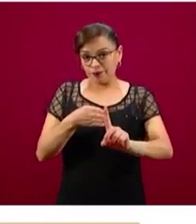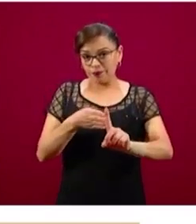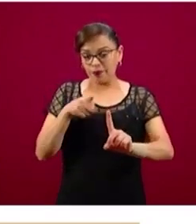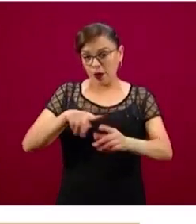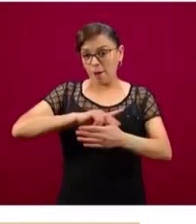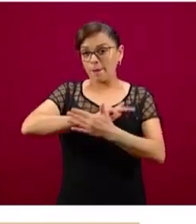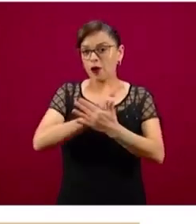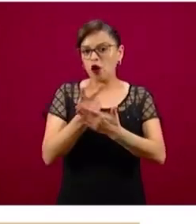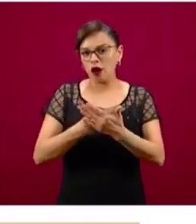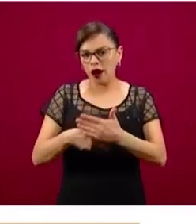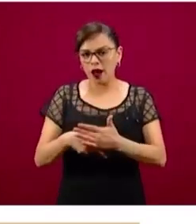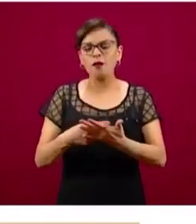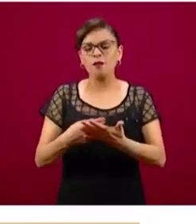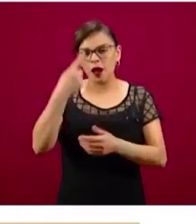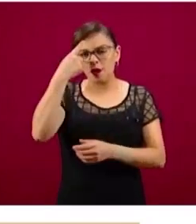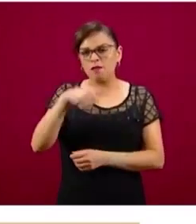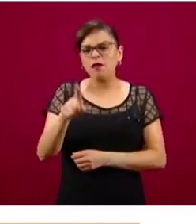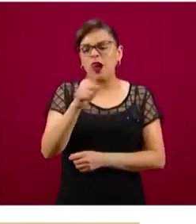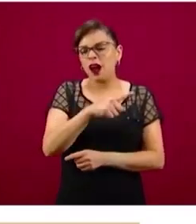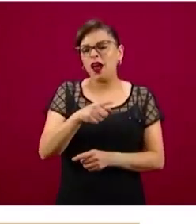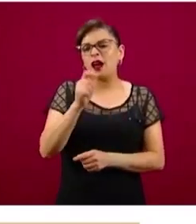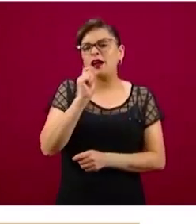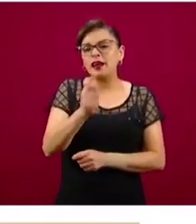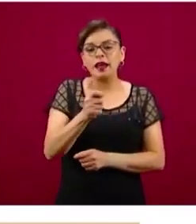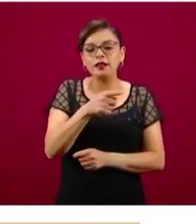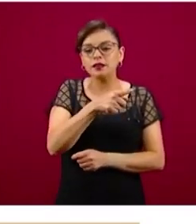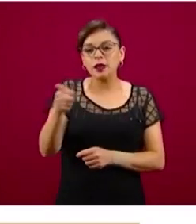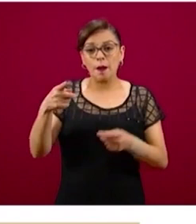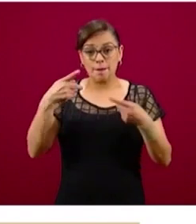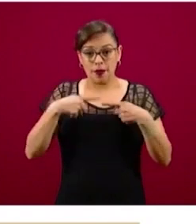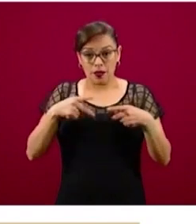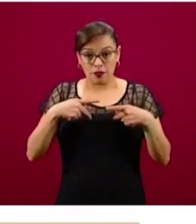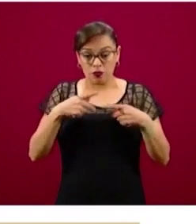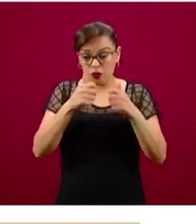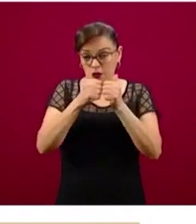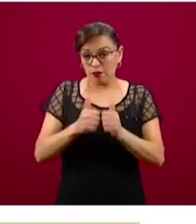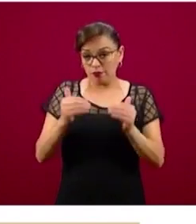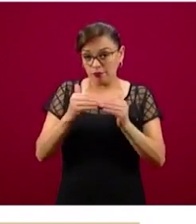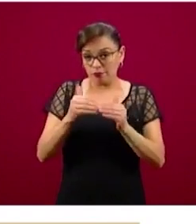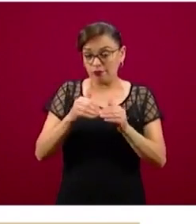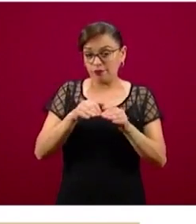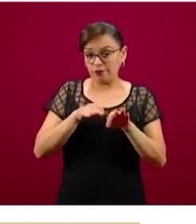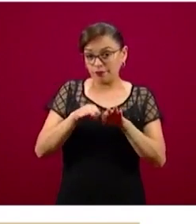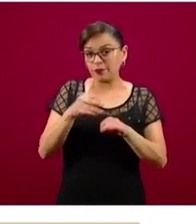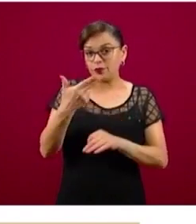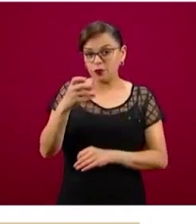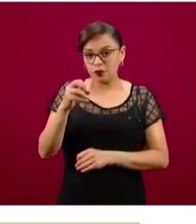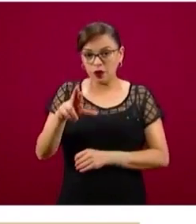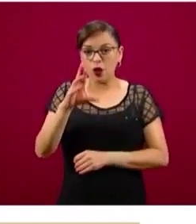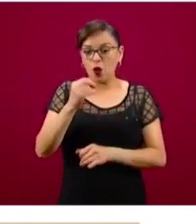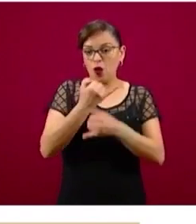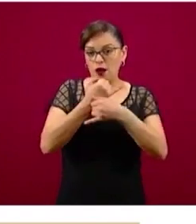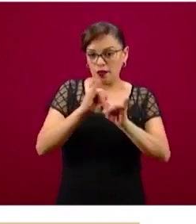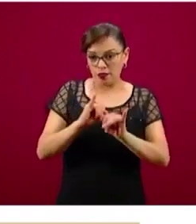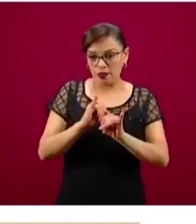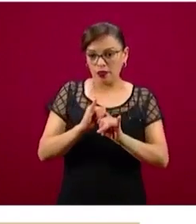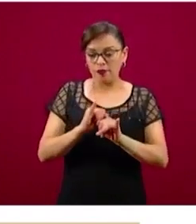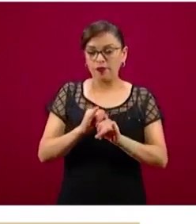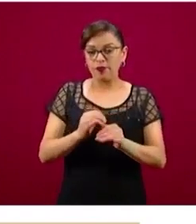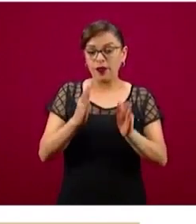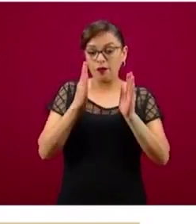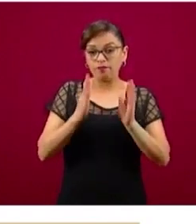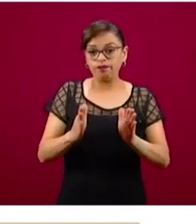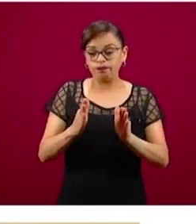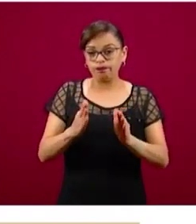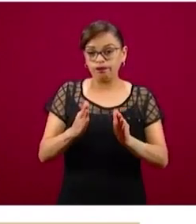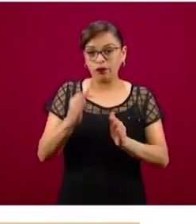del programa está dirigido tanto a las personas trabajadoras del hogar como trabajadores independientes, que con corte al día 30 de abril estaban